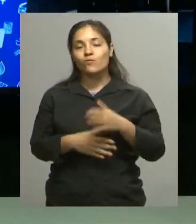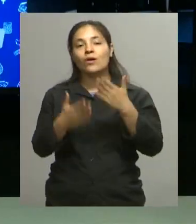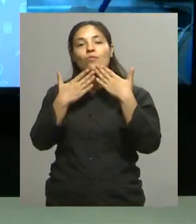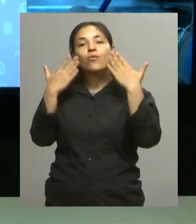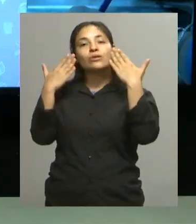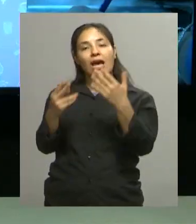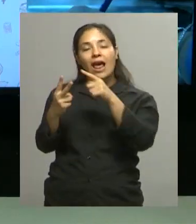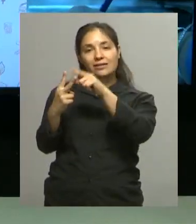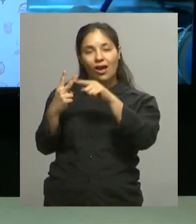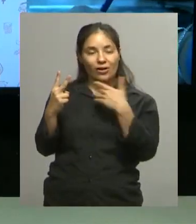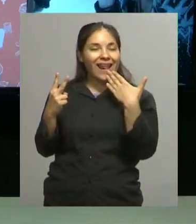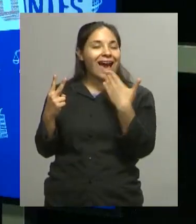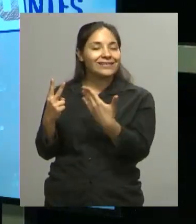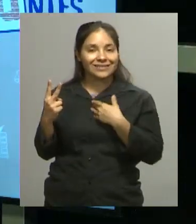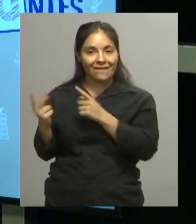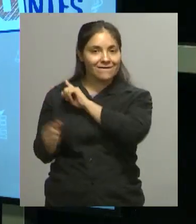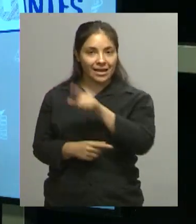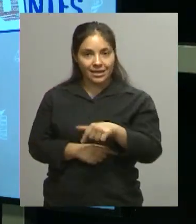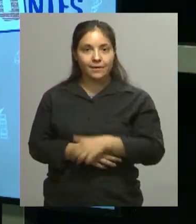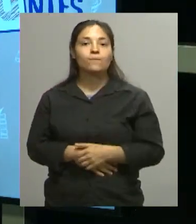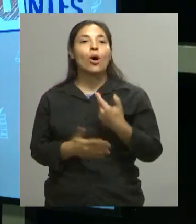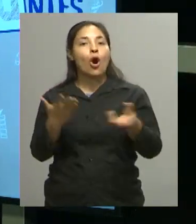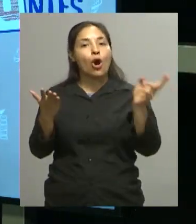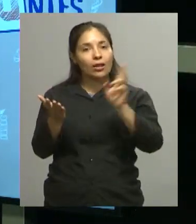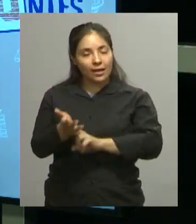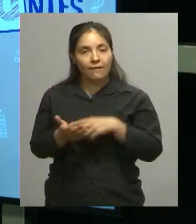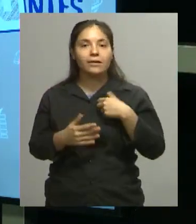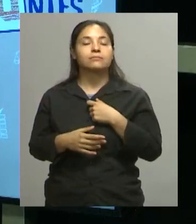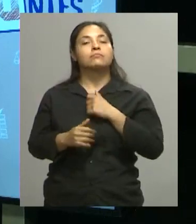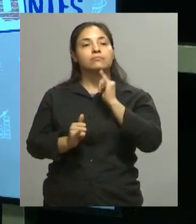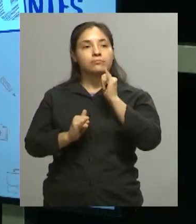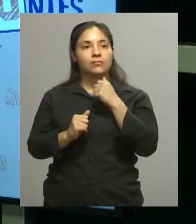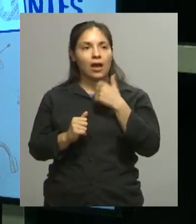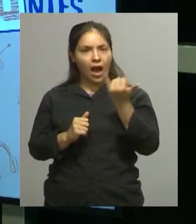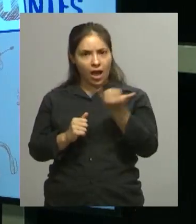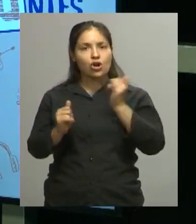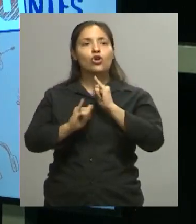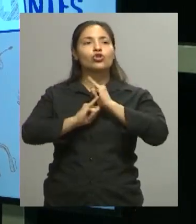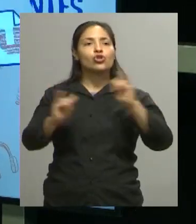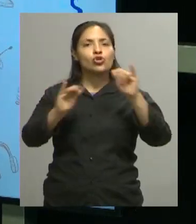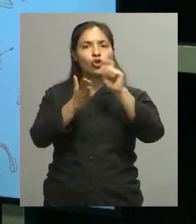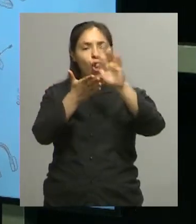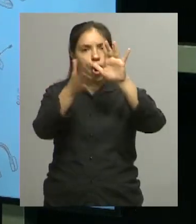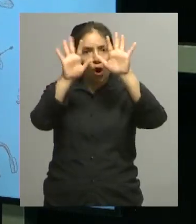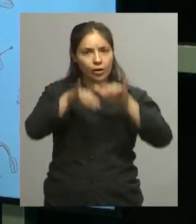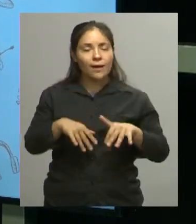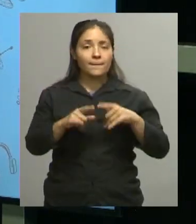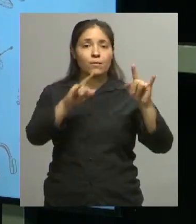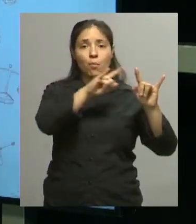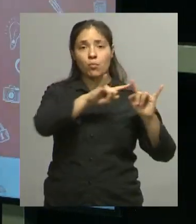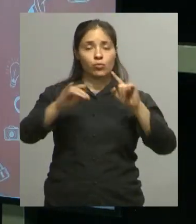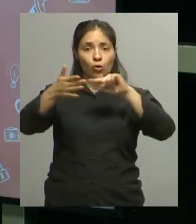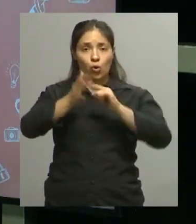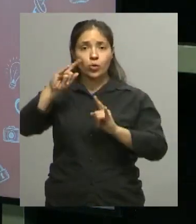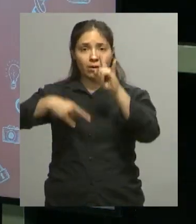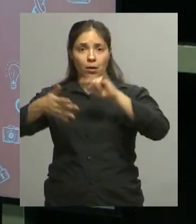Olga también, gracias por venir Repasamos entonces ¿Dónde? Bueno, ahí hay una nota en nuestro portal En www.unidiversidad.com.ar